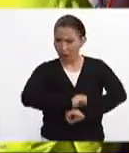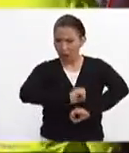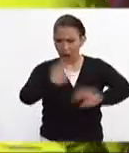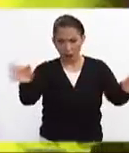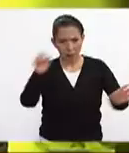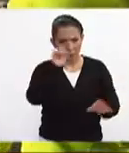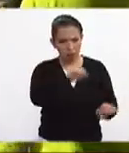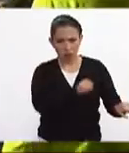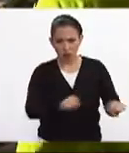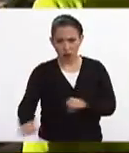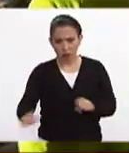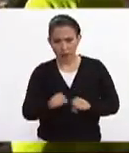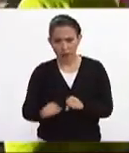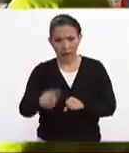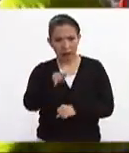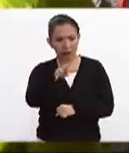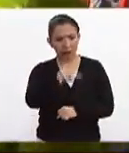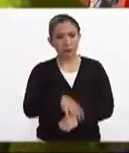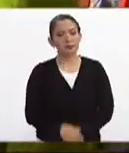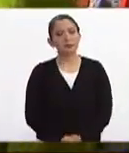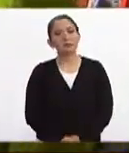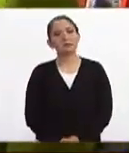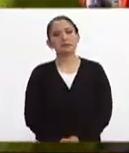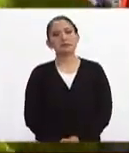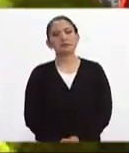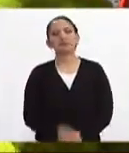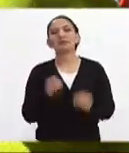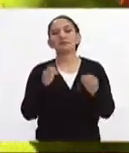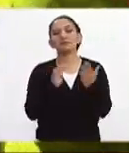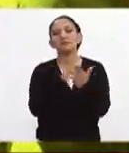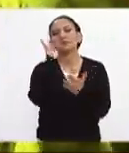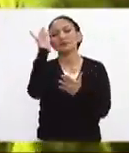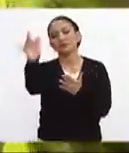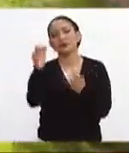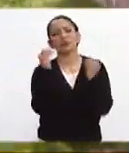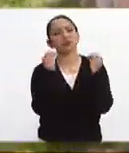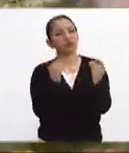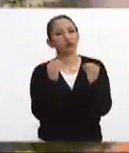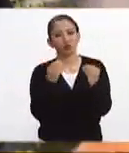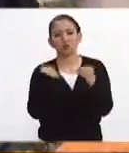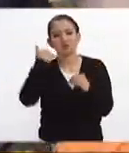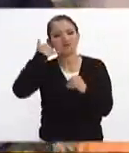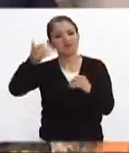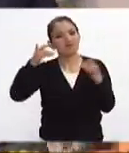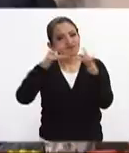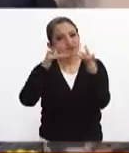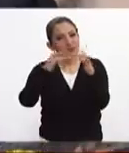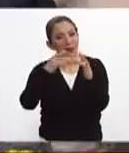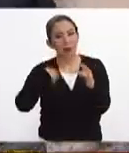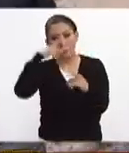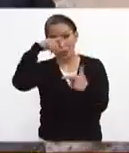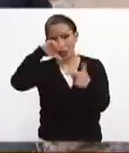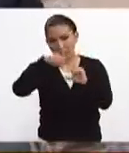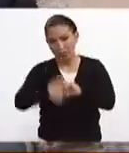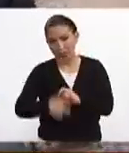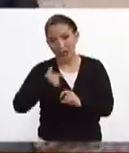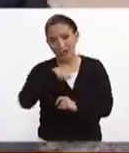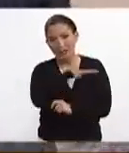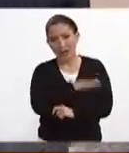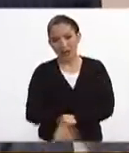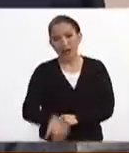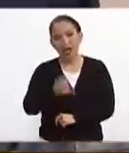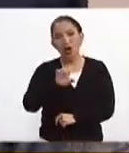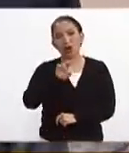derivado del sismo del día 19. Gracias, le agradecemos mucho por haber tomado esta comunicación para México al Día al General